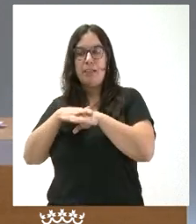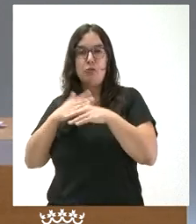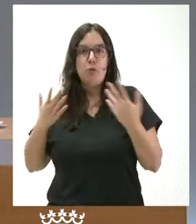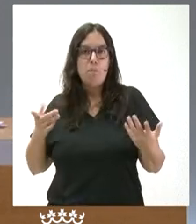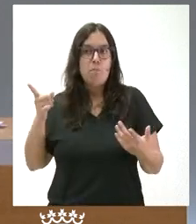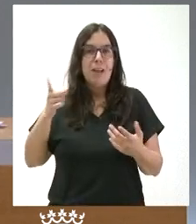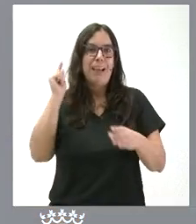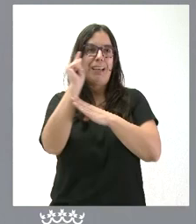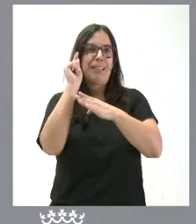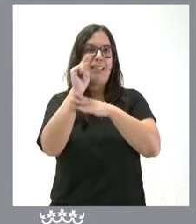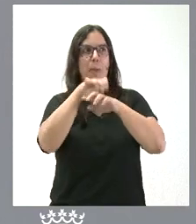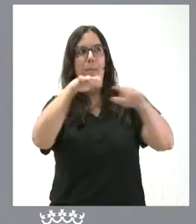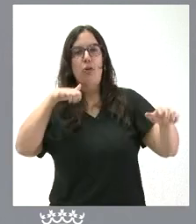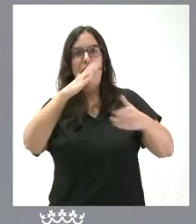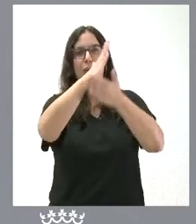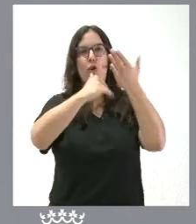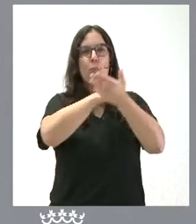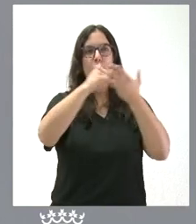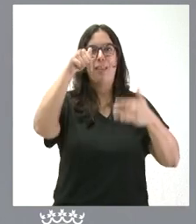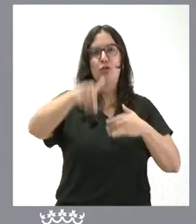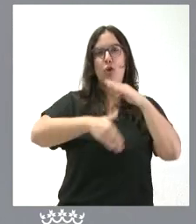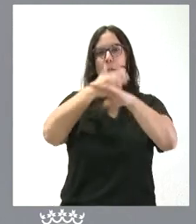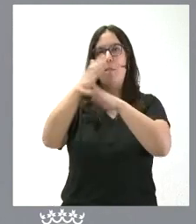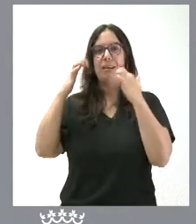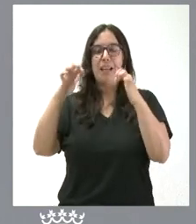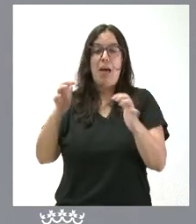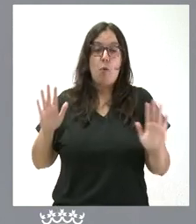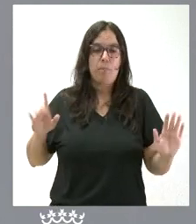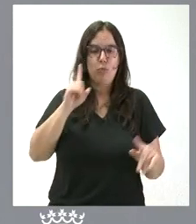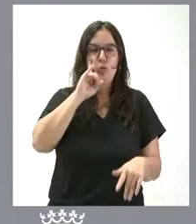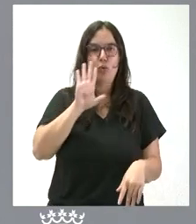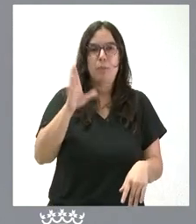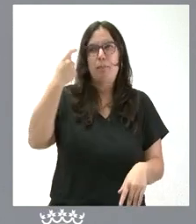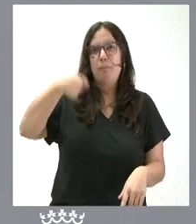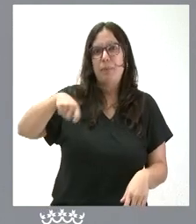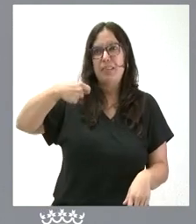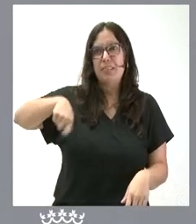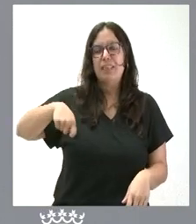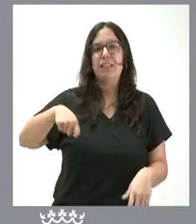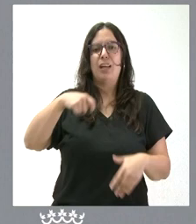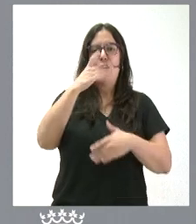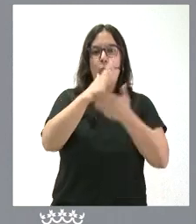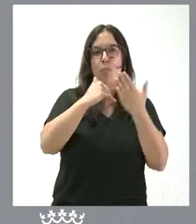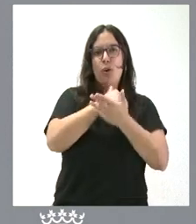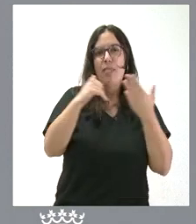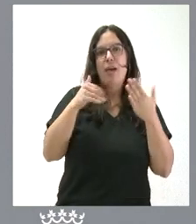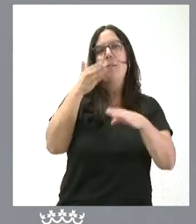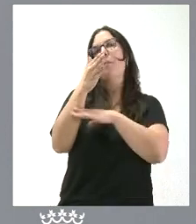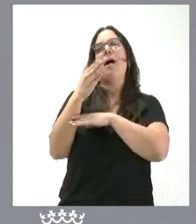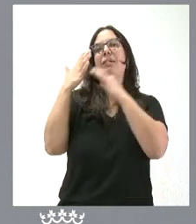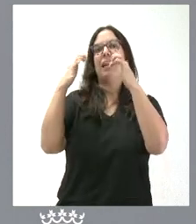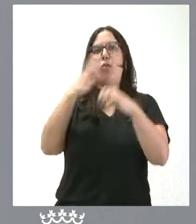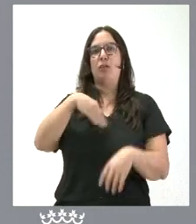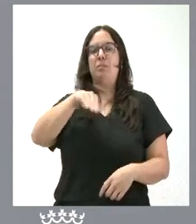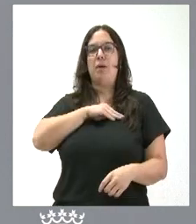de las comunidades autónomas que se han presentado hoy allí. Es decir, que un presidente de una comunidad autónoma vaya al Senado de España